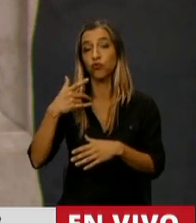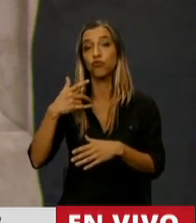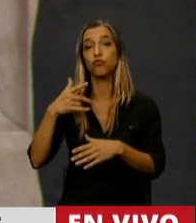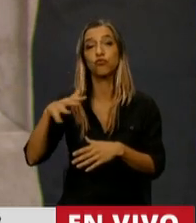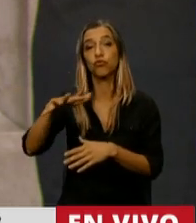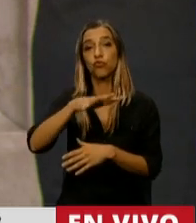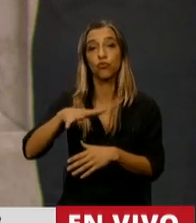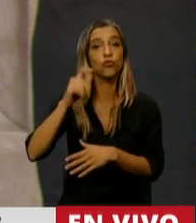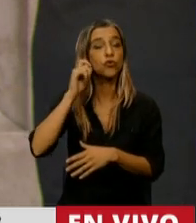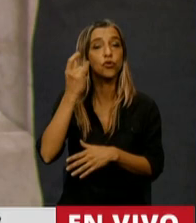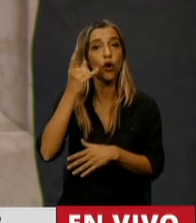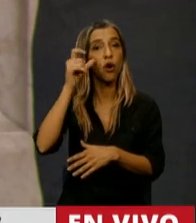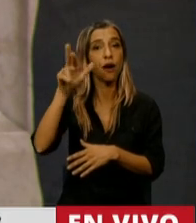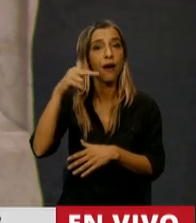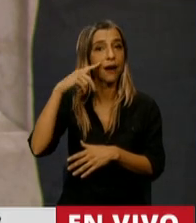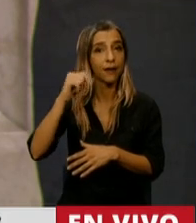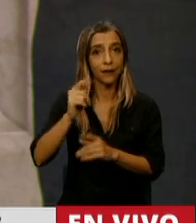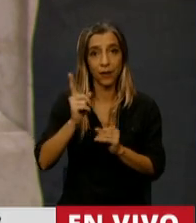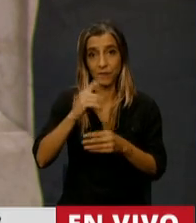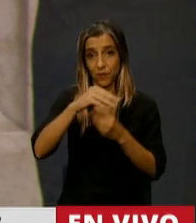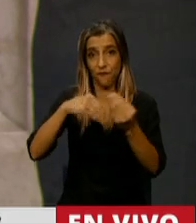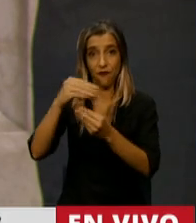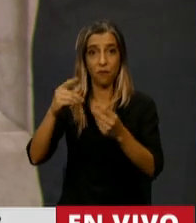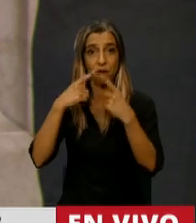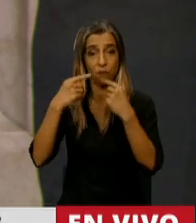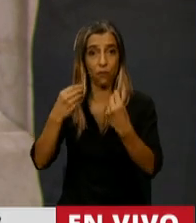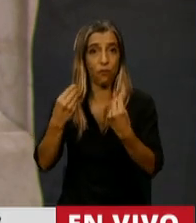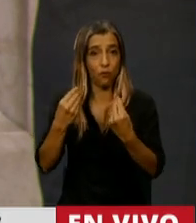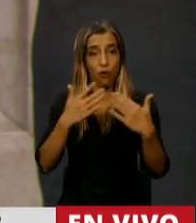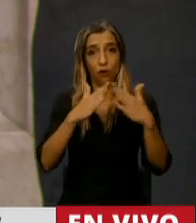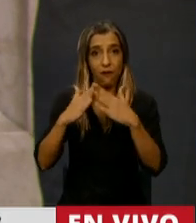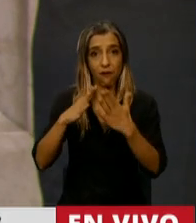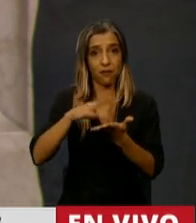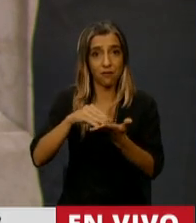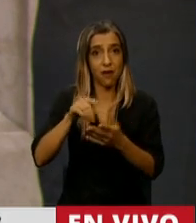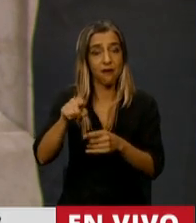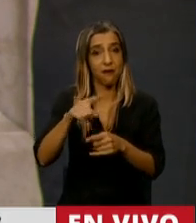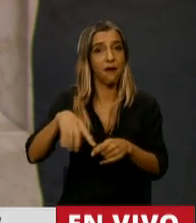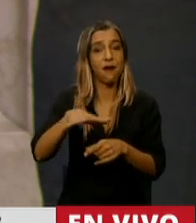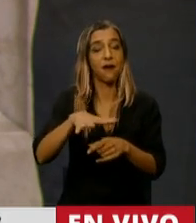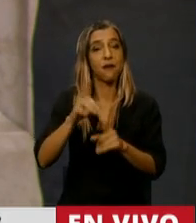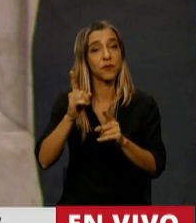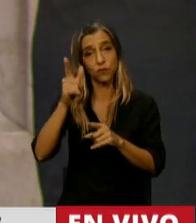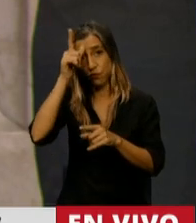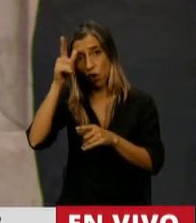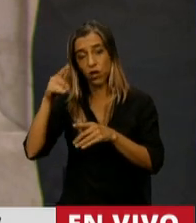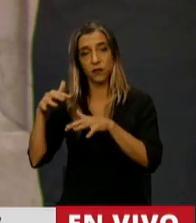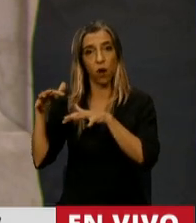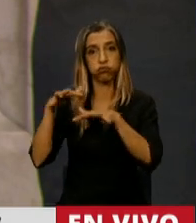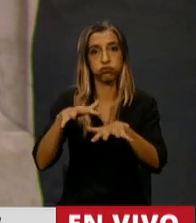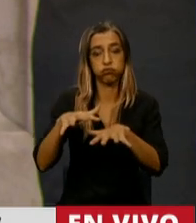familias reclamando por tierra y por vivienda. Ahora, la verdad, Presidente, que sentimos un enorme agravio